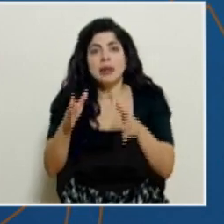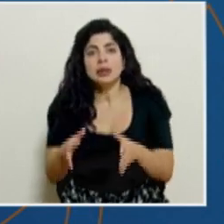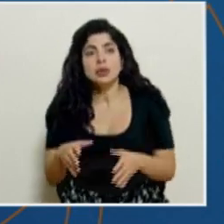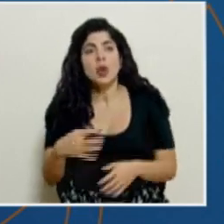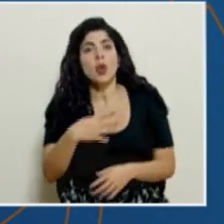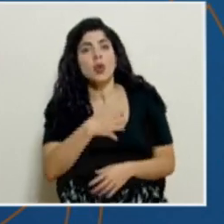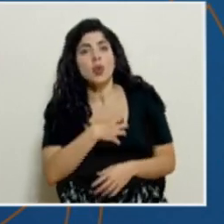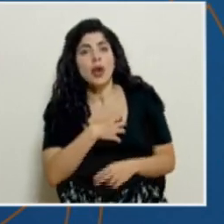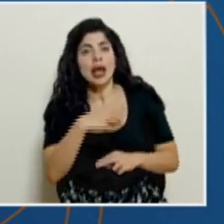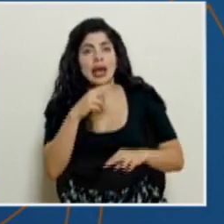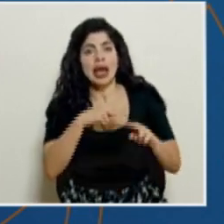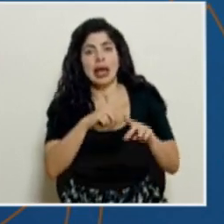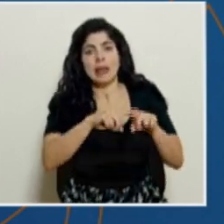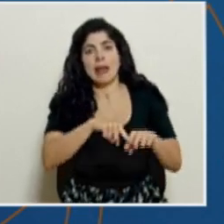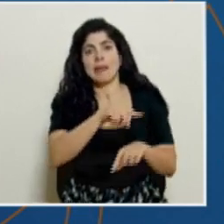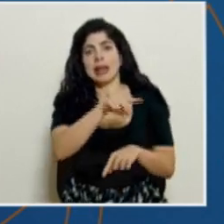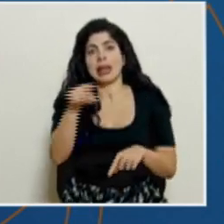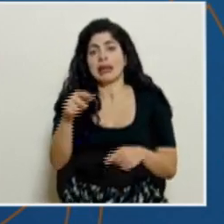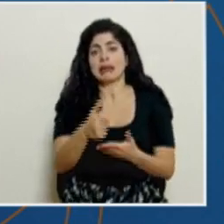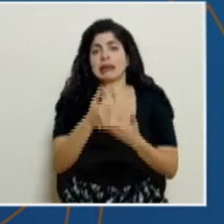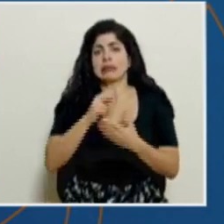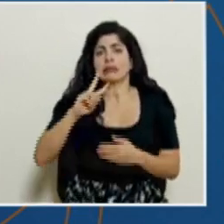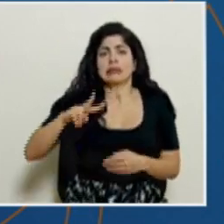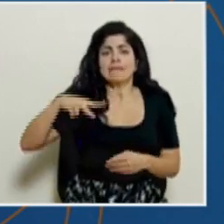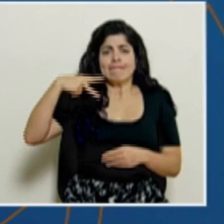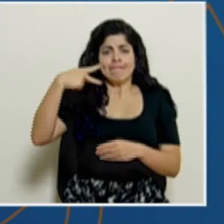establecimientos para reforzar las medidas.